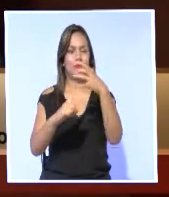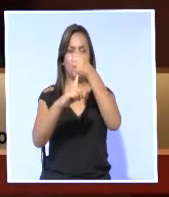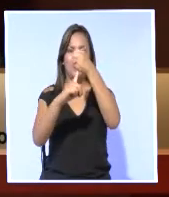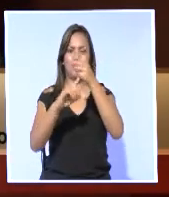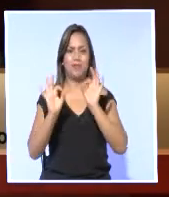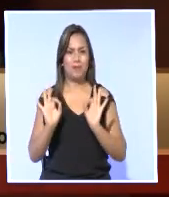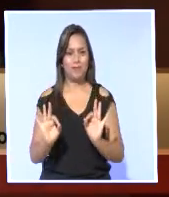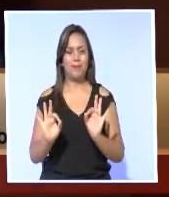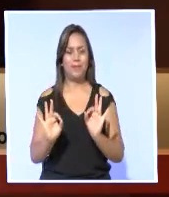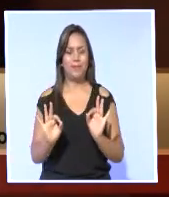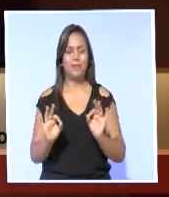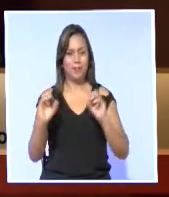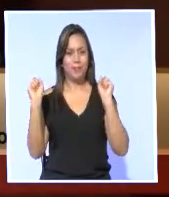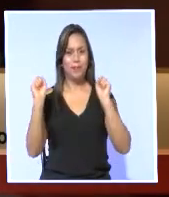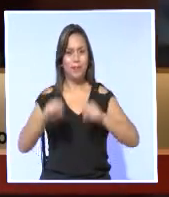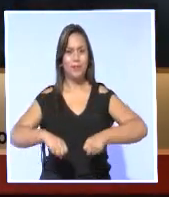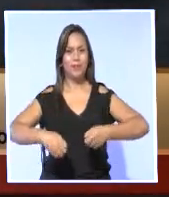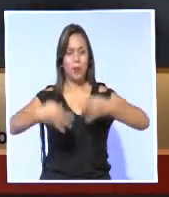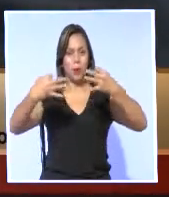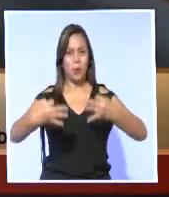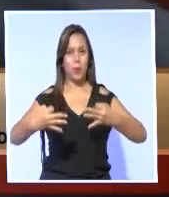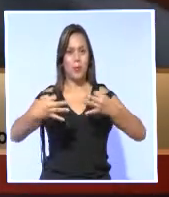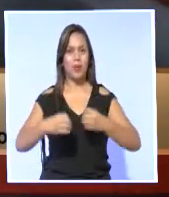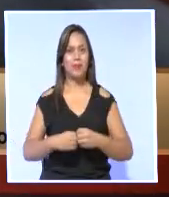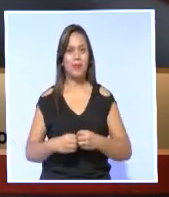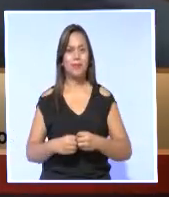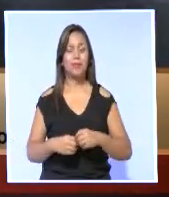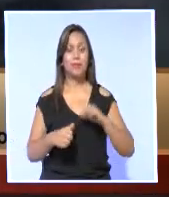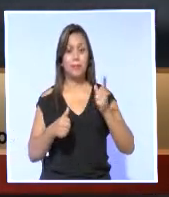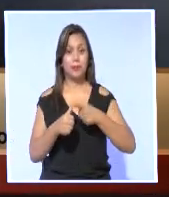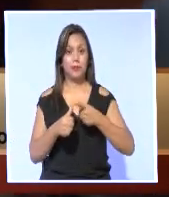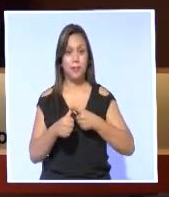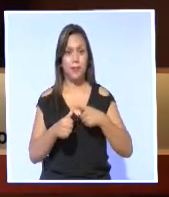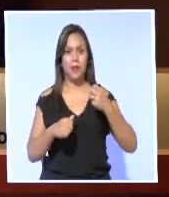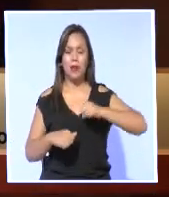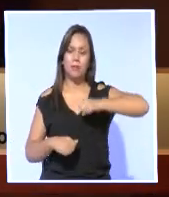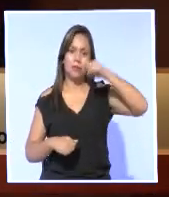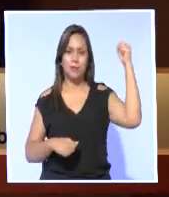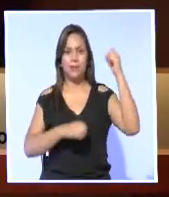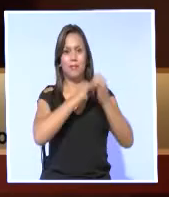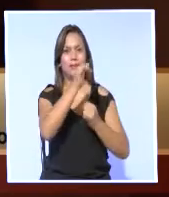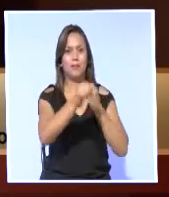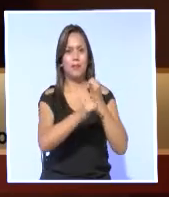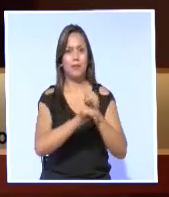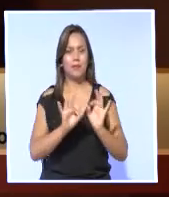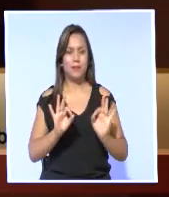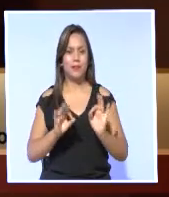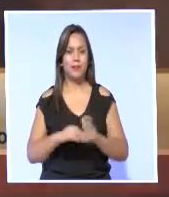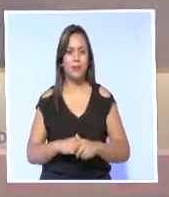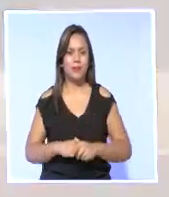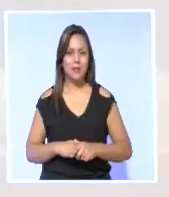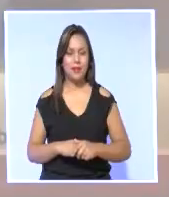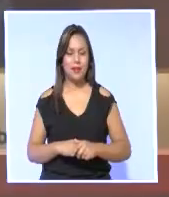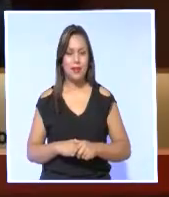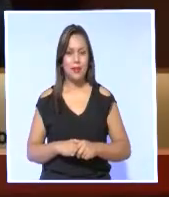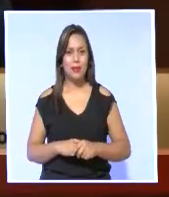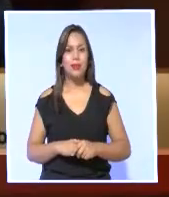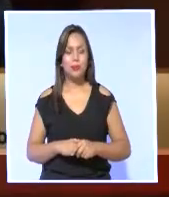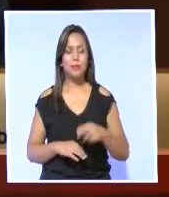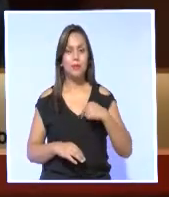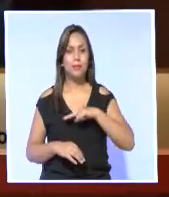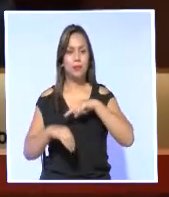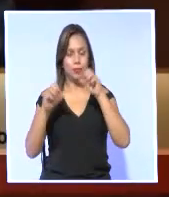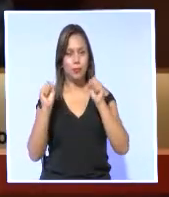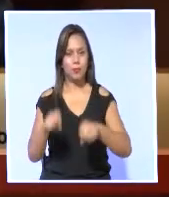Afortunadamente lo pudimos cumplir y conseguimos el primer récord Guinness deportivo para el país. Lo pudimos